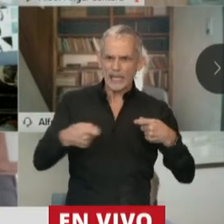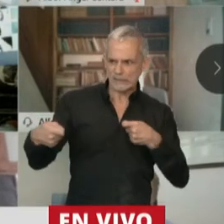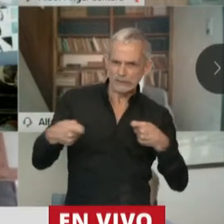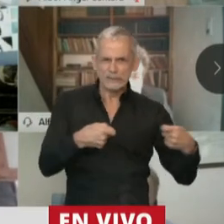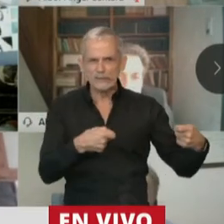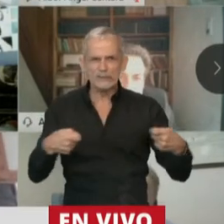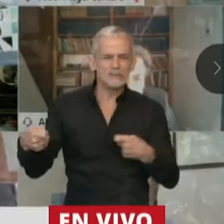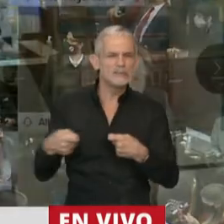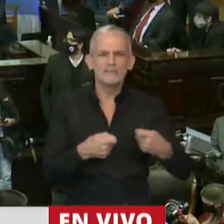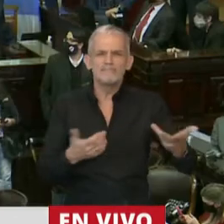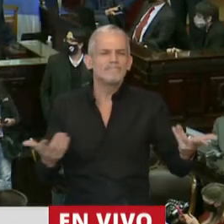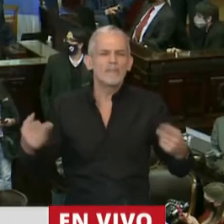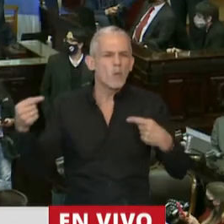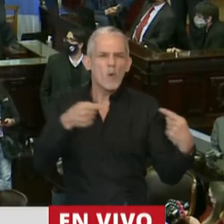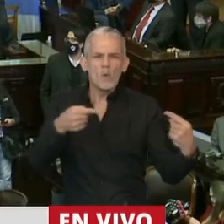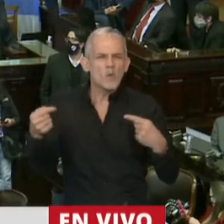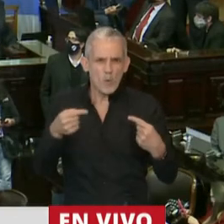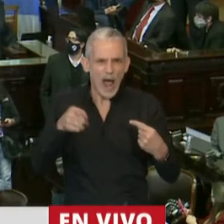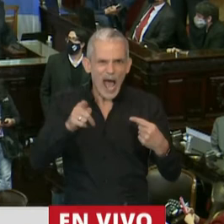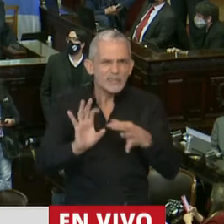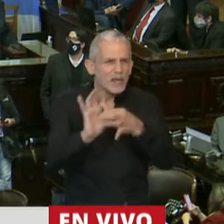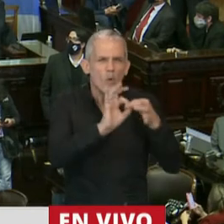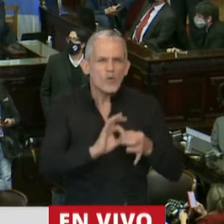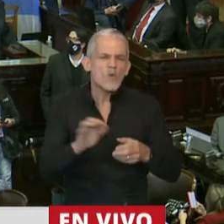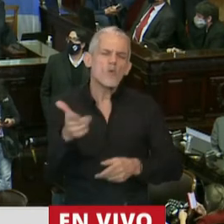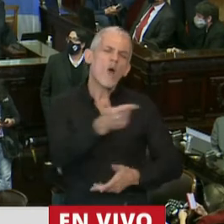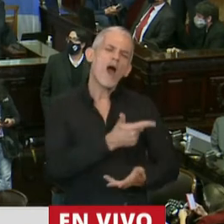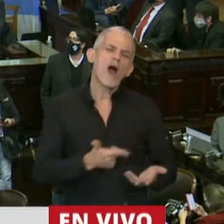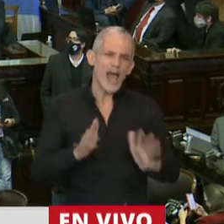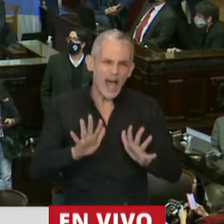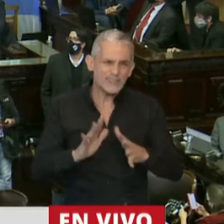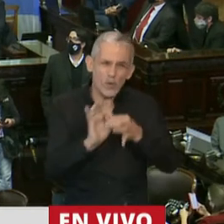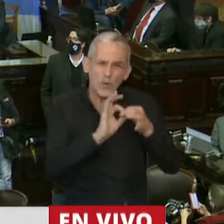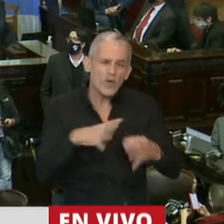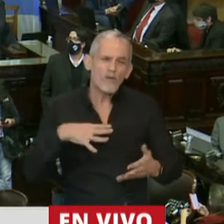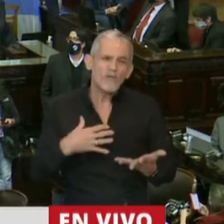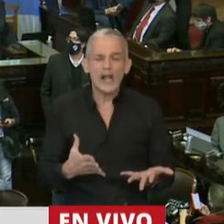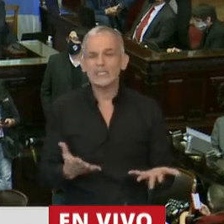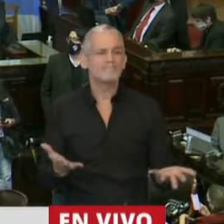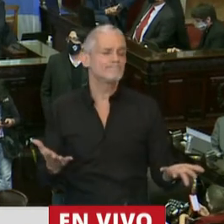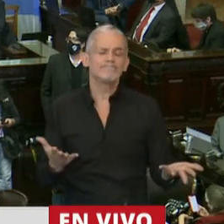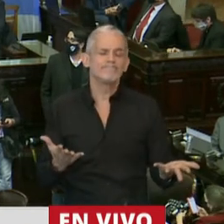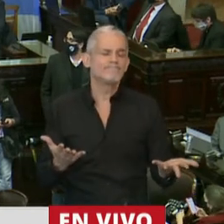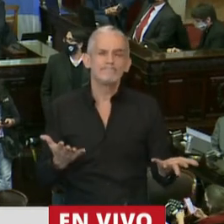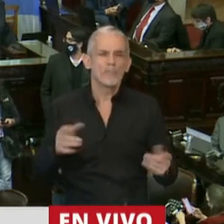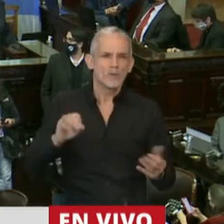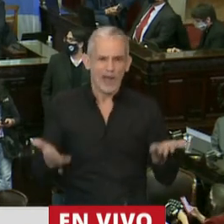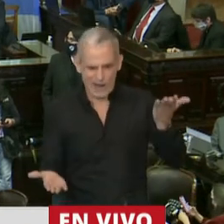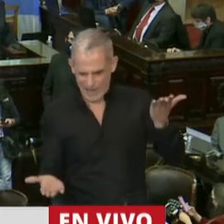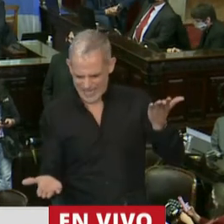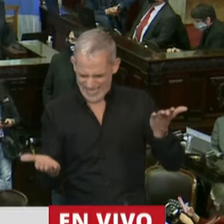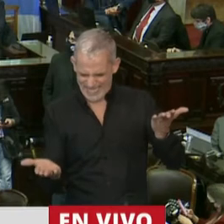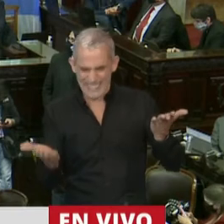que van en un sentido contrario a esa necesidad de unión, no vamos generando el suficiente contrapeso